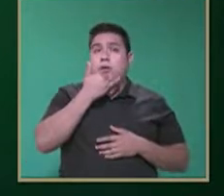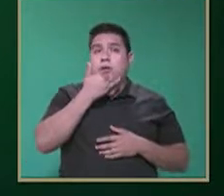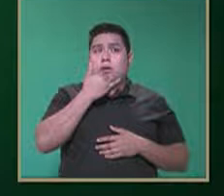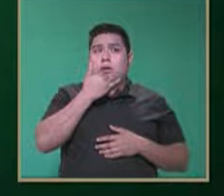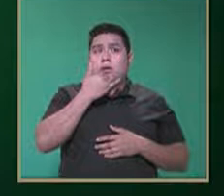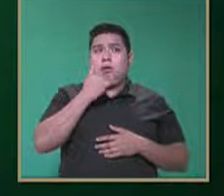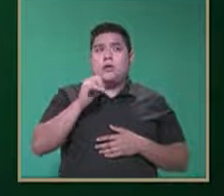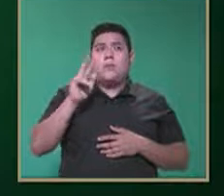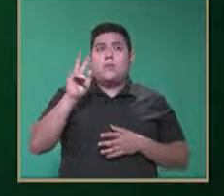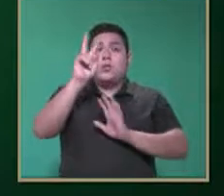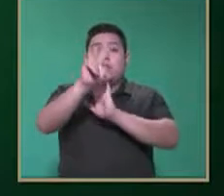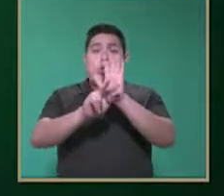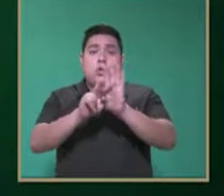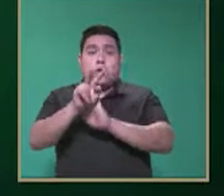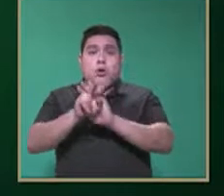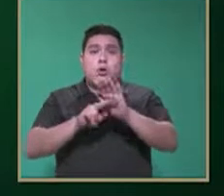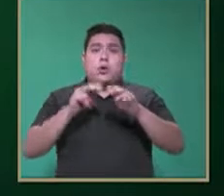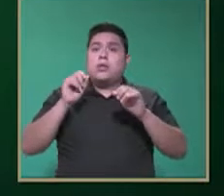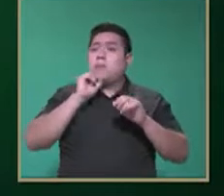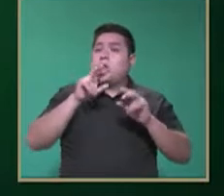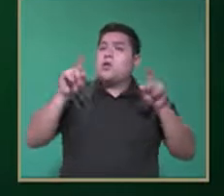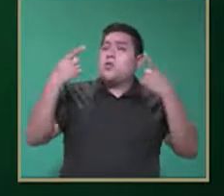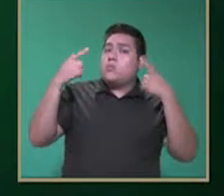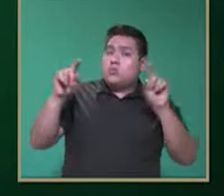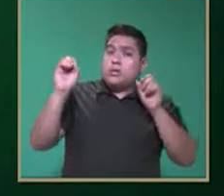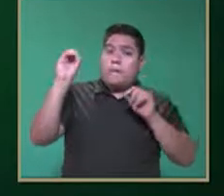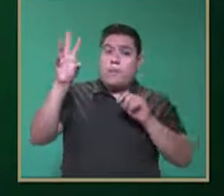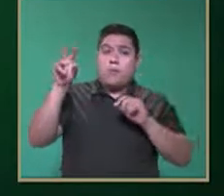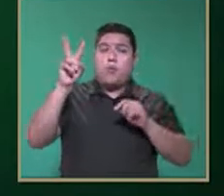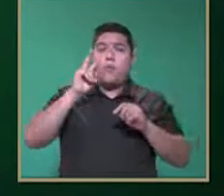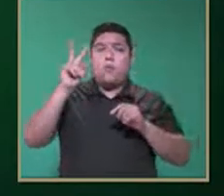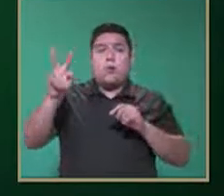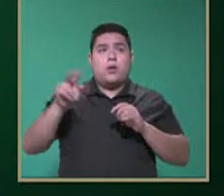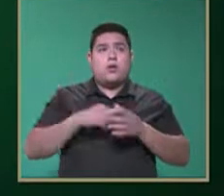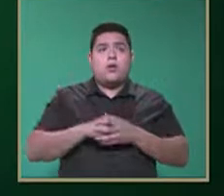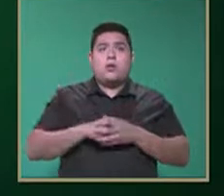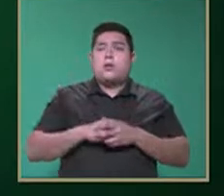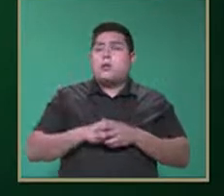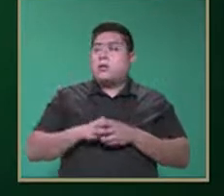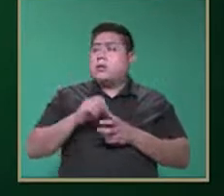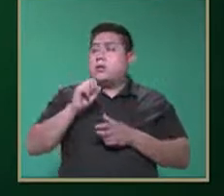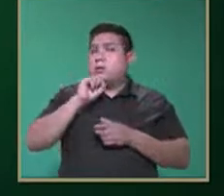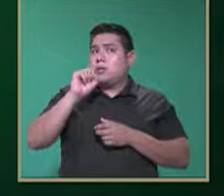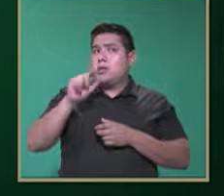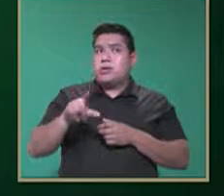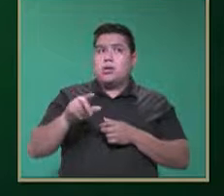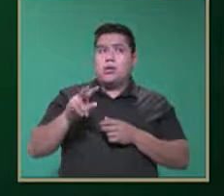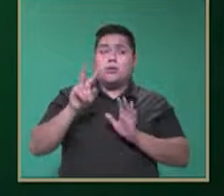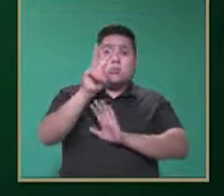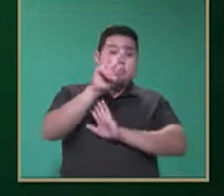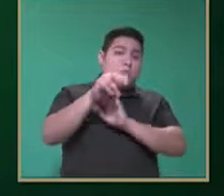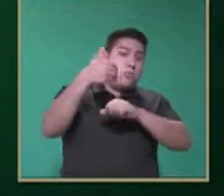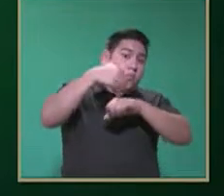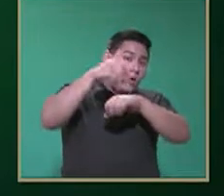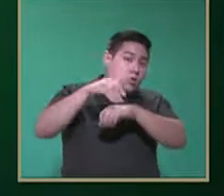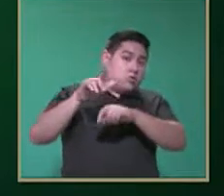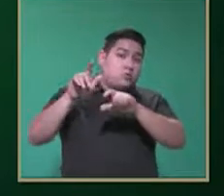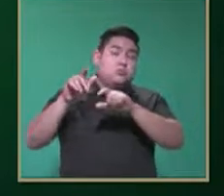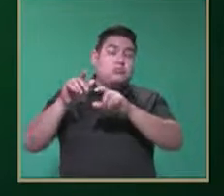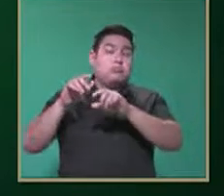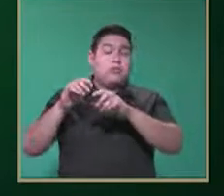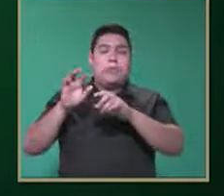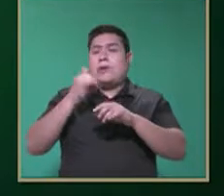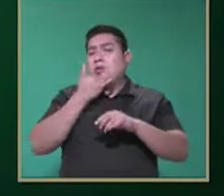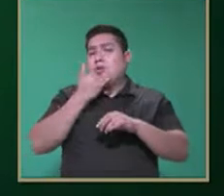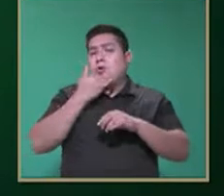mediante videos y pues interactuar con ellos, a lo mejor ellos tocando también y viendo los números musicales. La